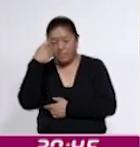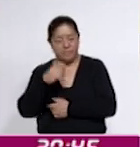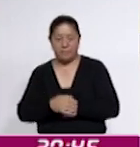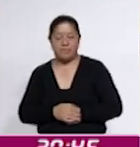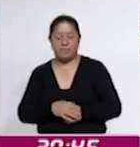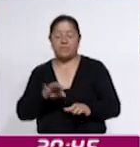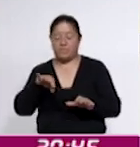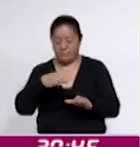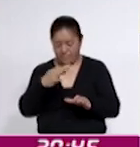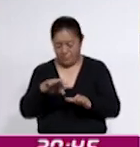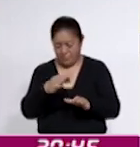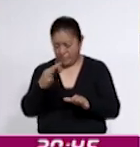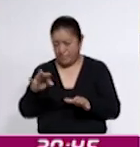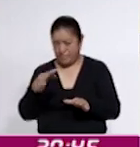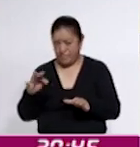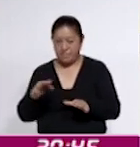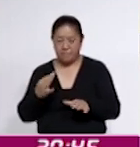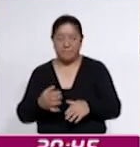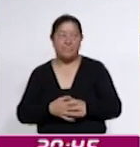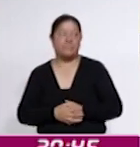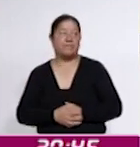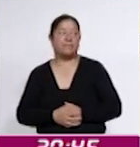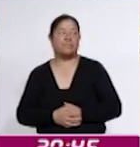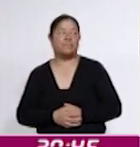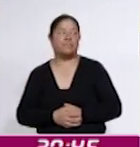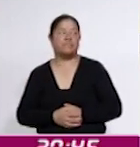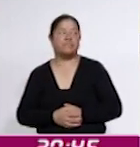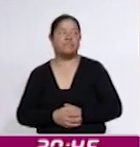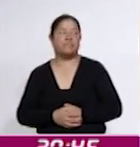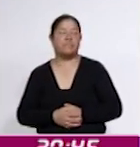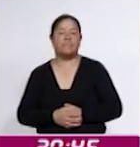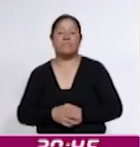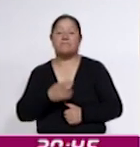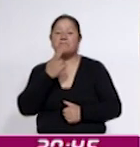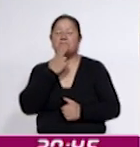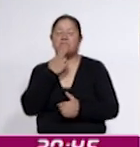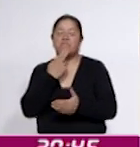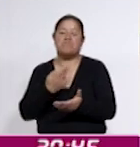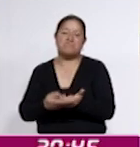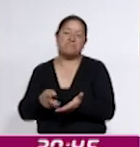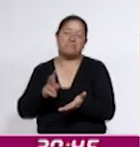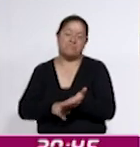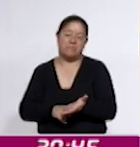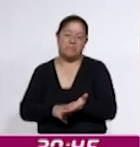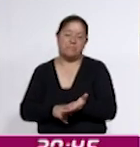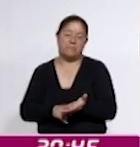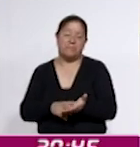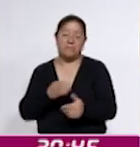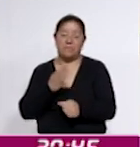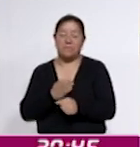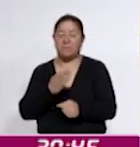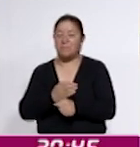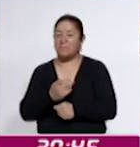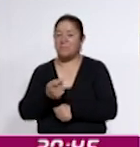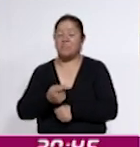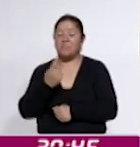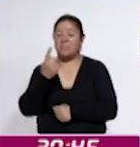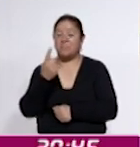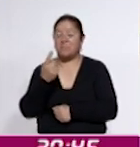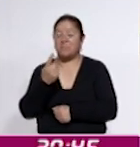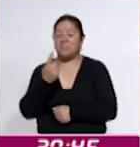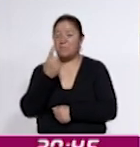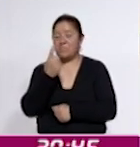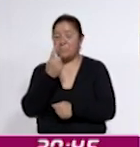bordado, el reciclado. Es nuestro primer aniversario. Hace un año